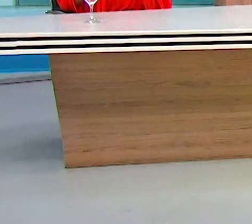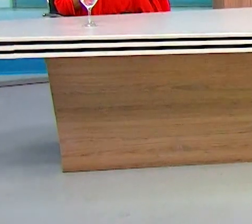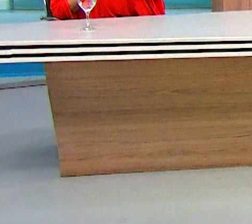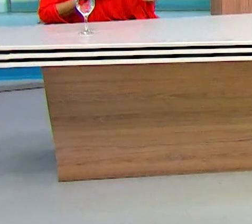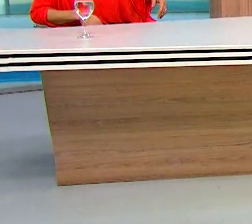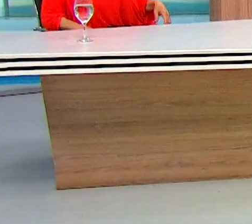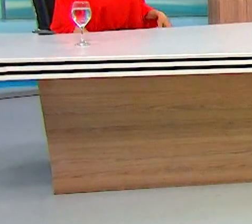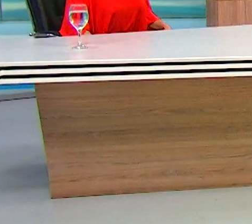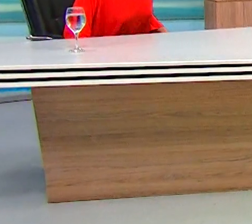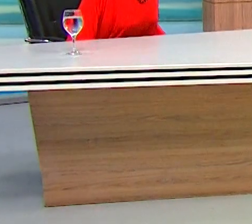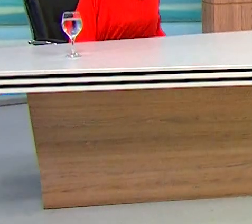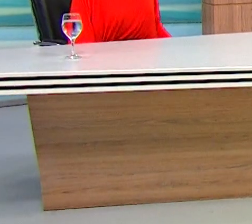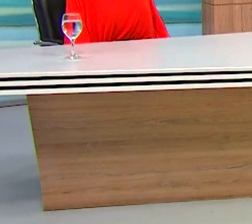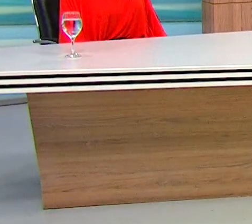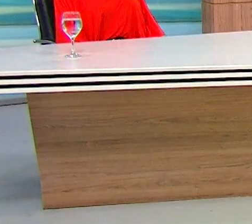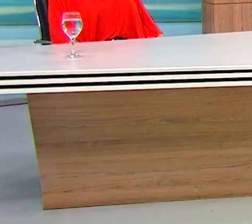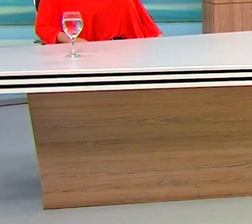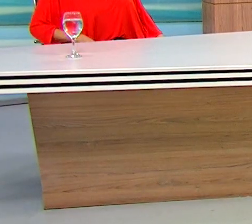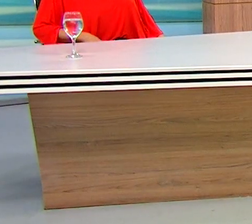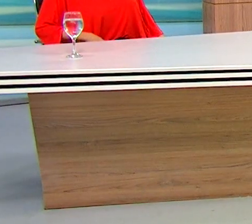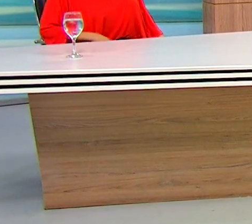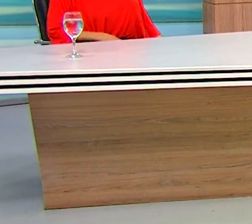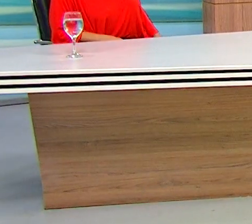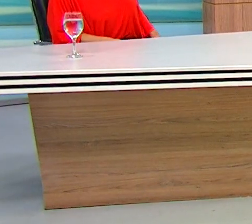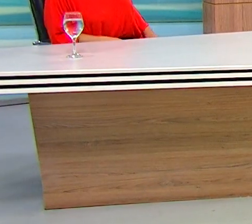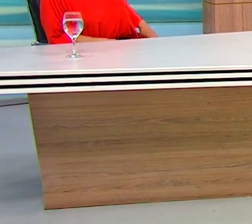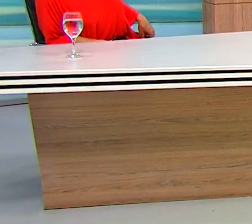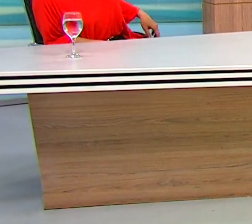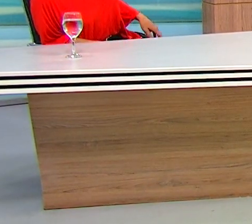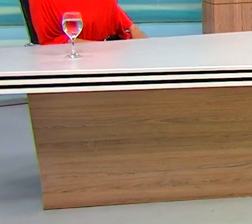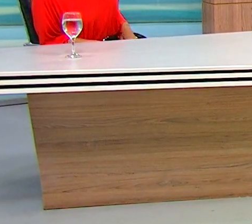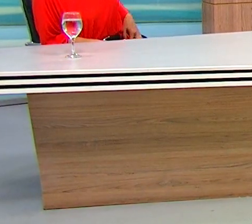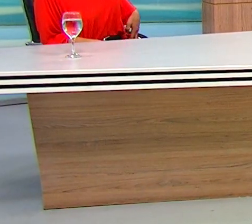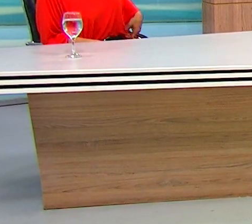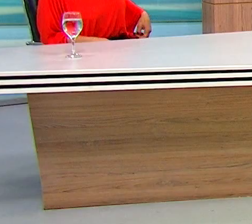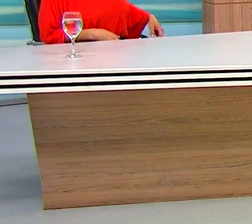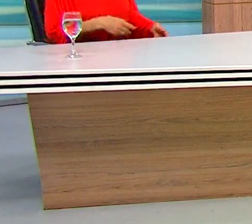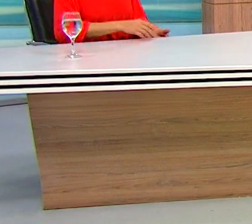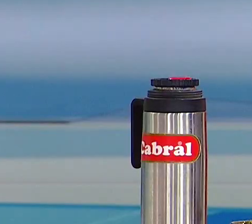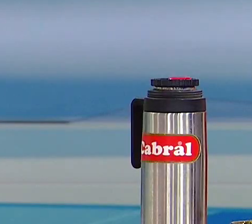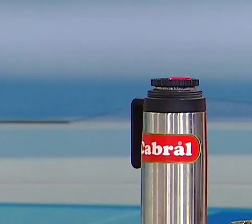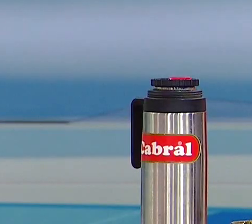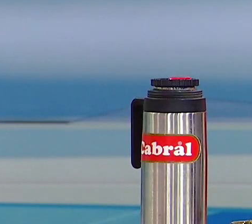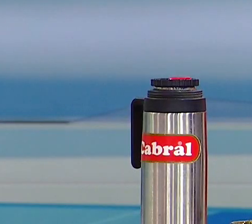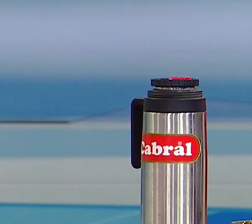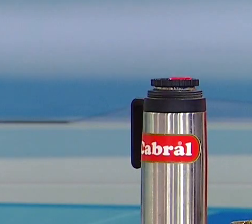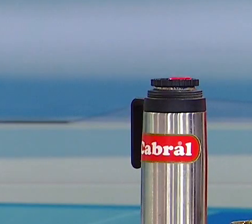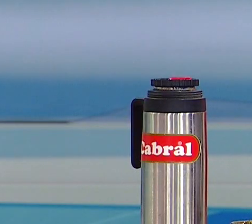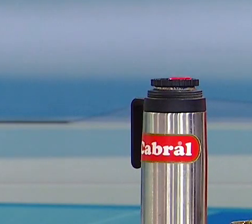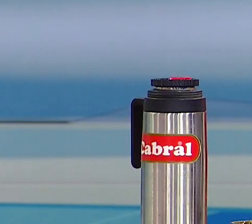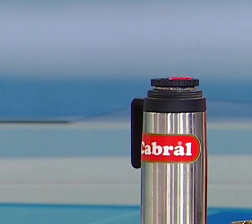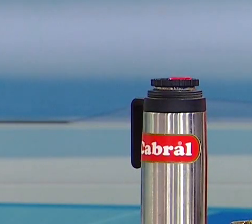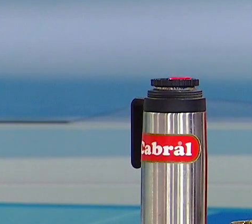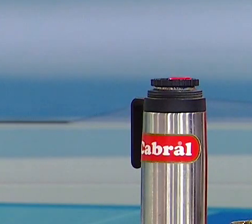Bueno, de meternos. Mira, hoy estamos, qué lindo, ¿no? Con mujeres. Todo mujeres. Mujeres que nos traen información, mujeres que nos traen